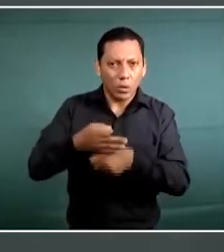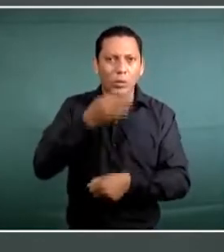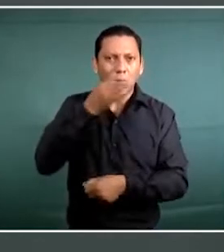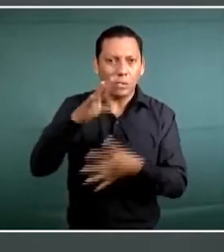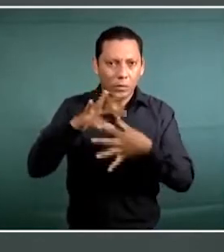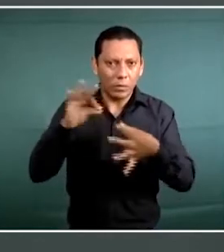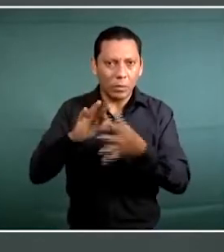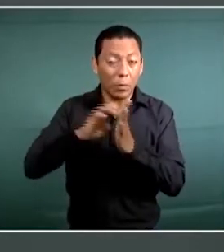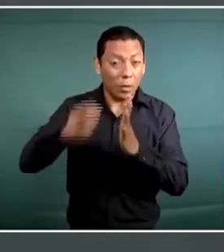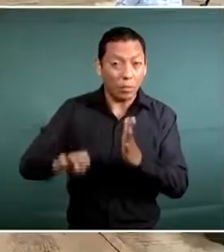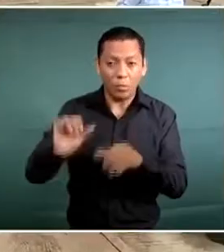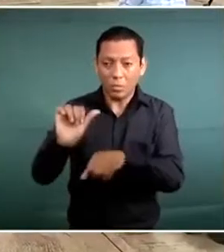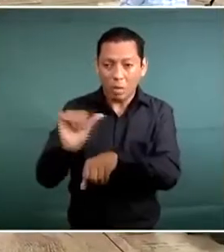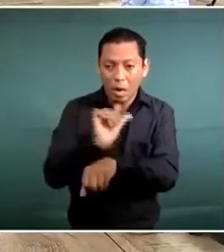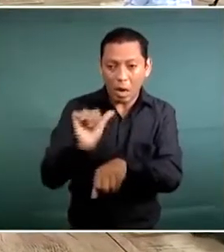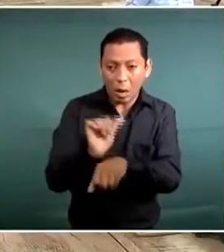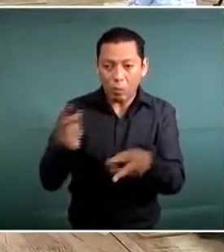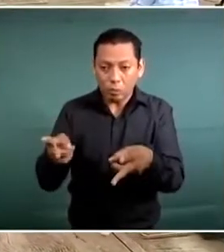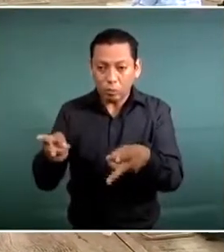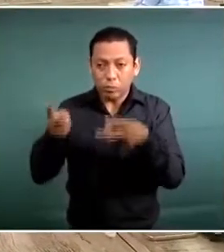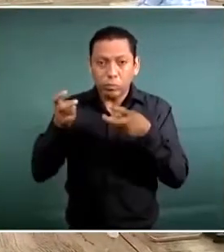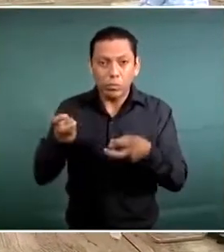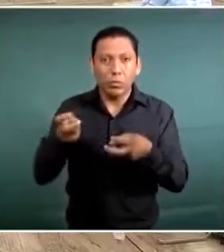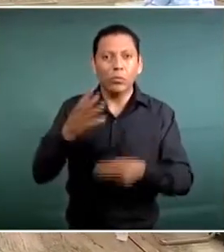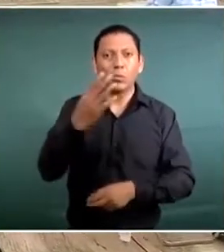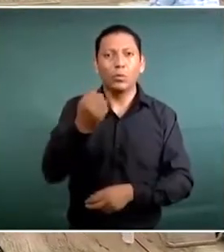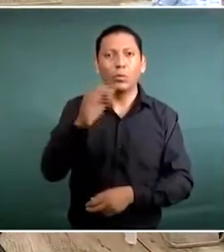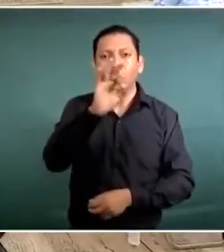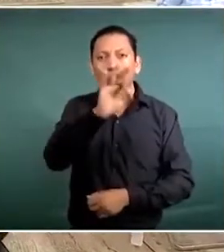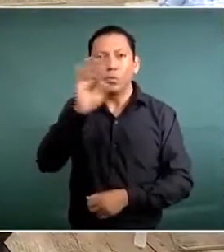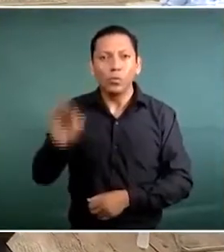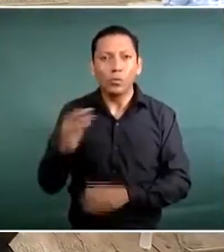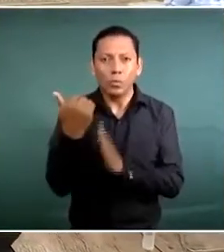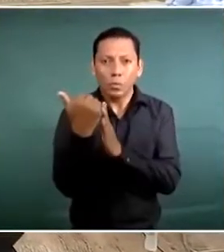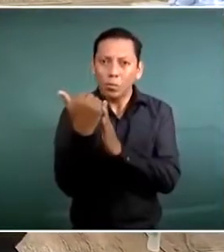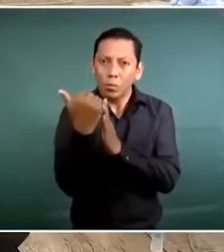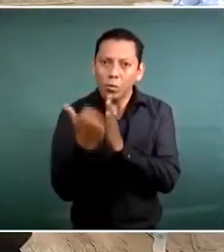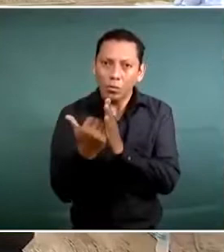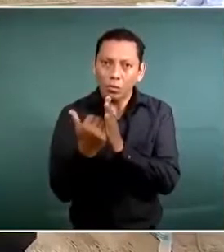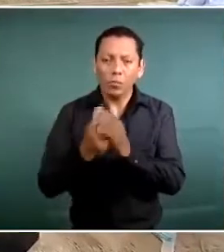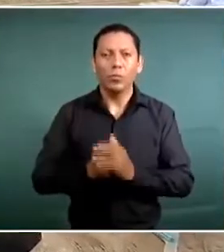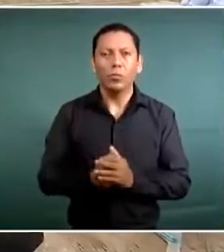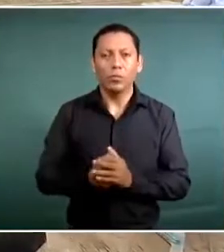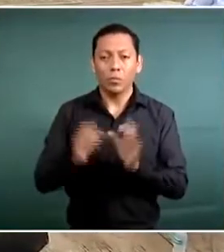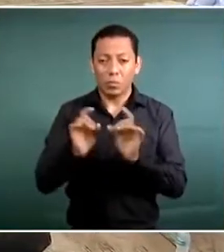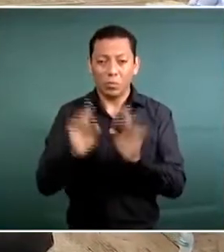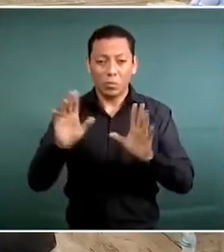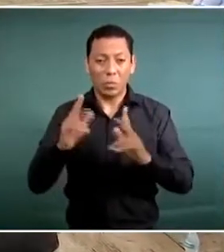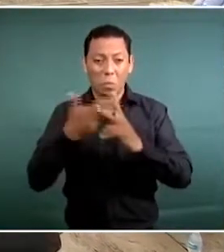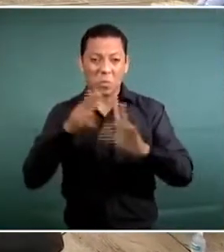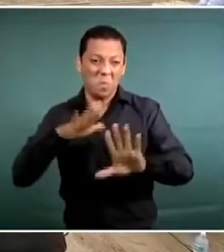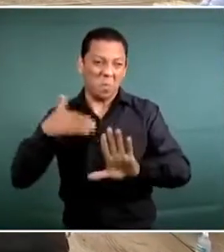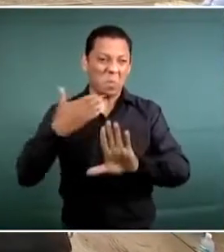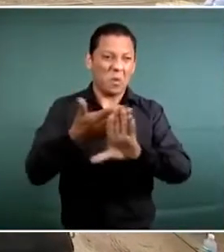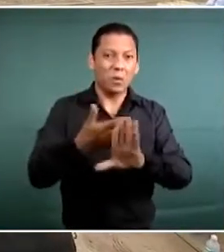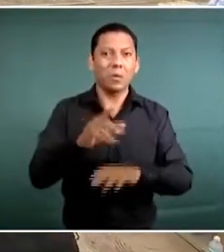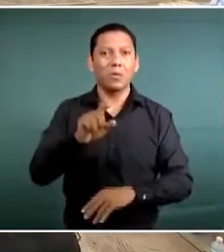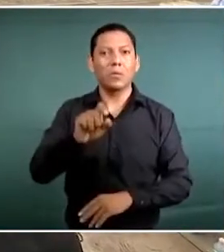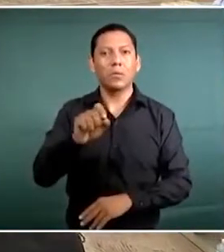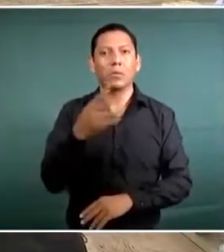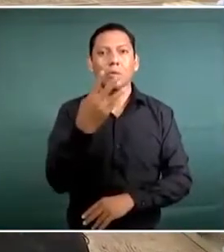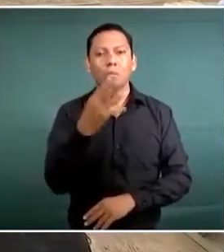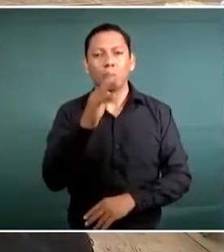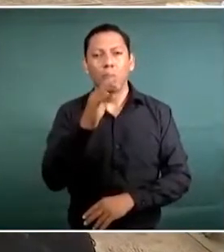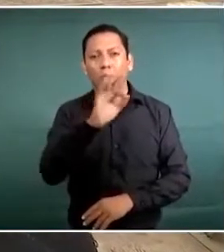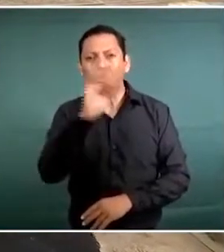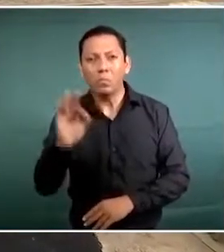el robo de vehículos, un 9 por ciento menos, el homicidio doloso, un 24 por ciento